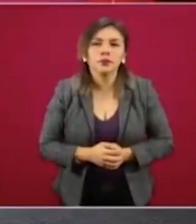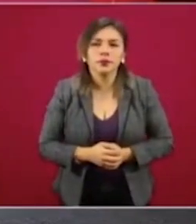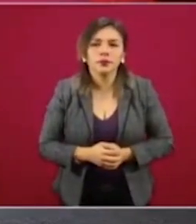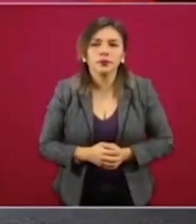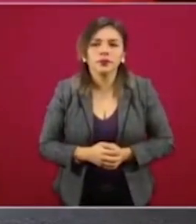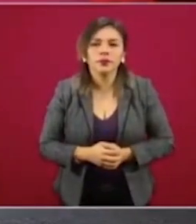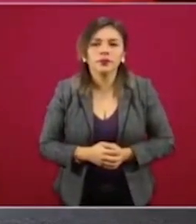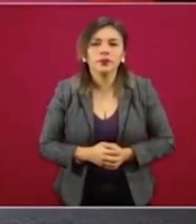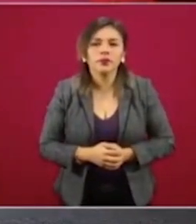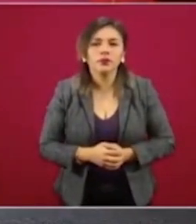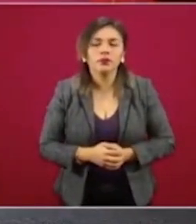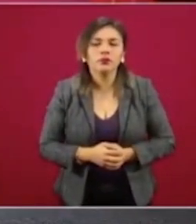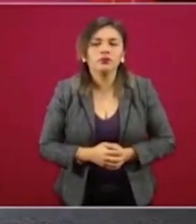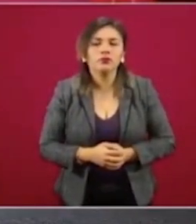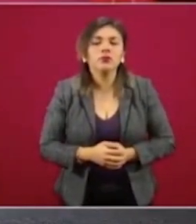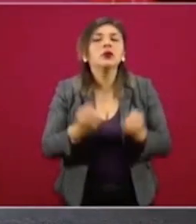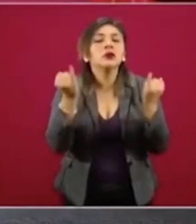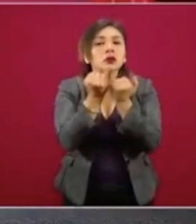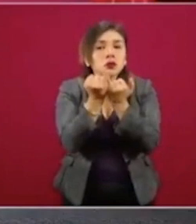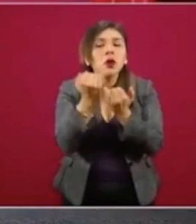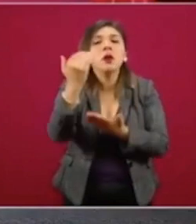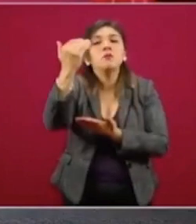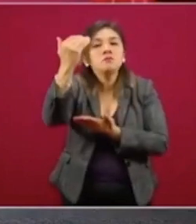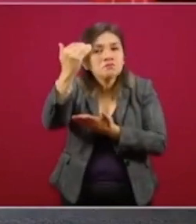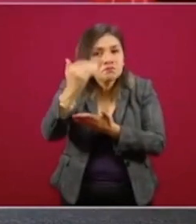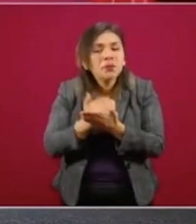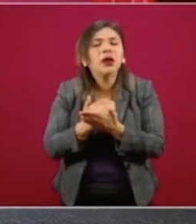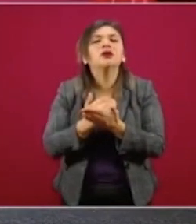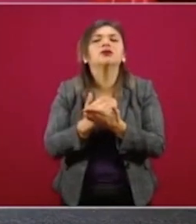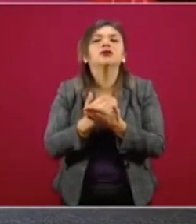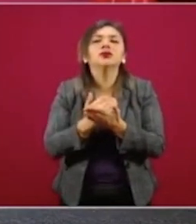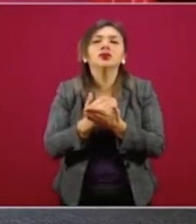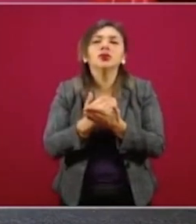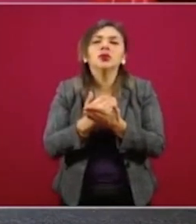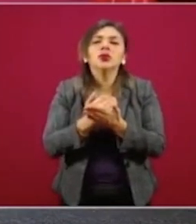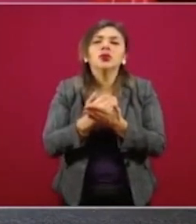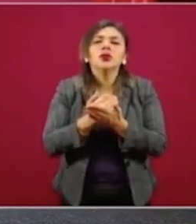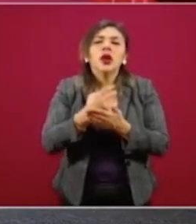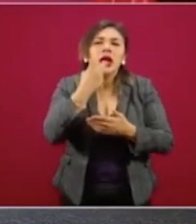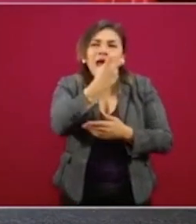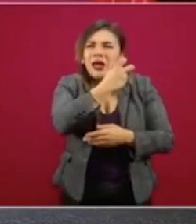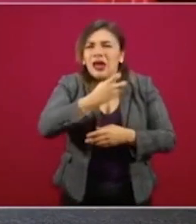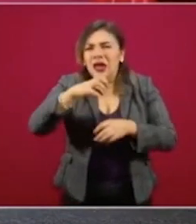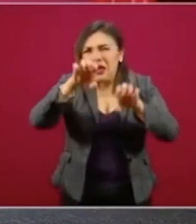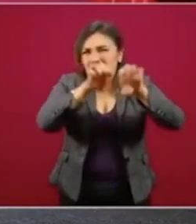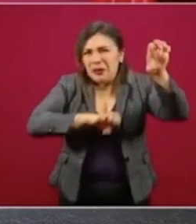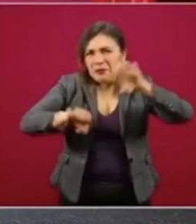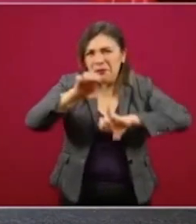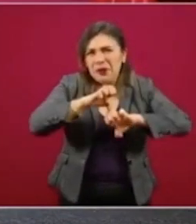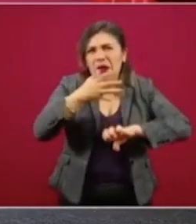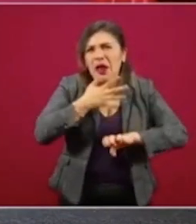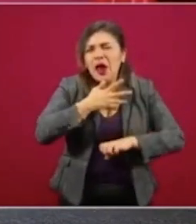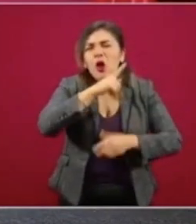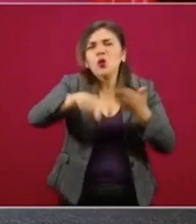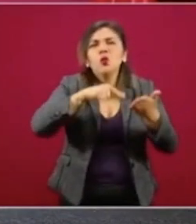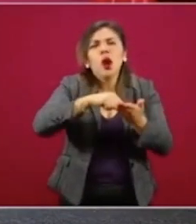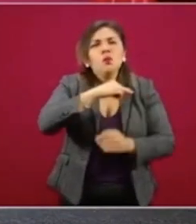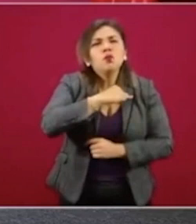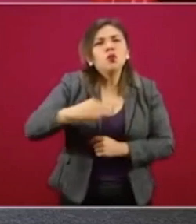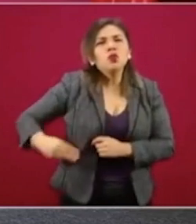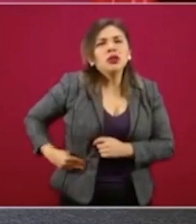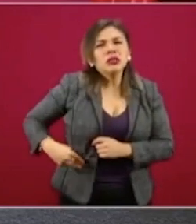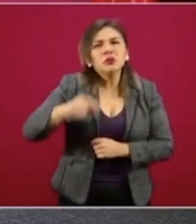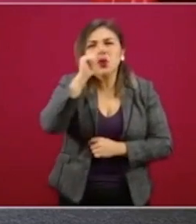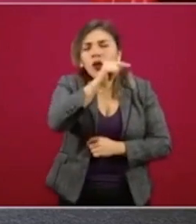También se ha reducido el porcentaje de estas empresas que se encuentran en municipios con altos